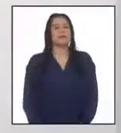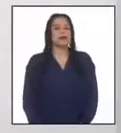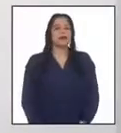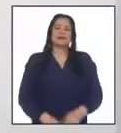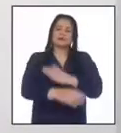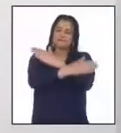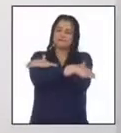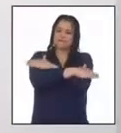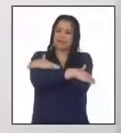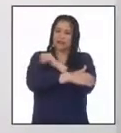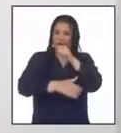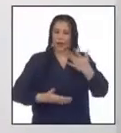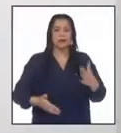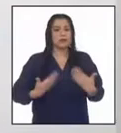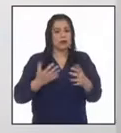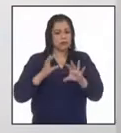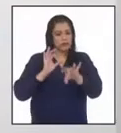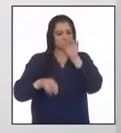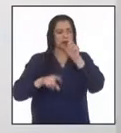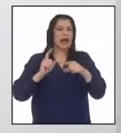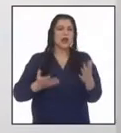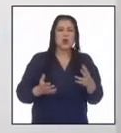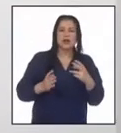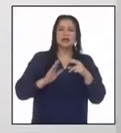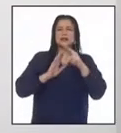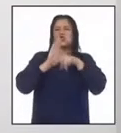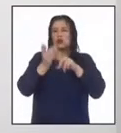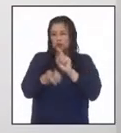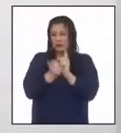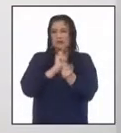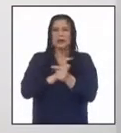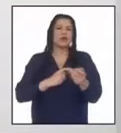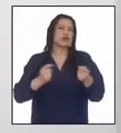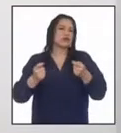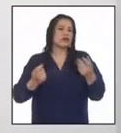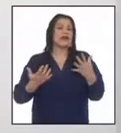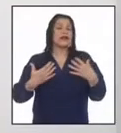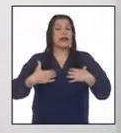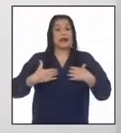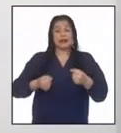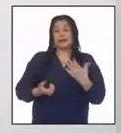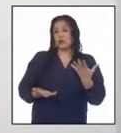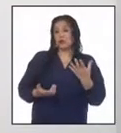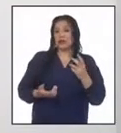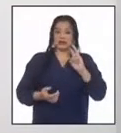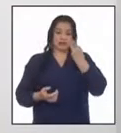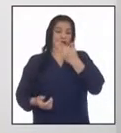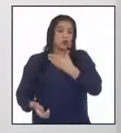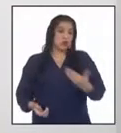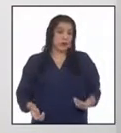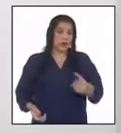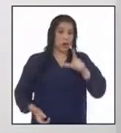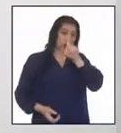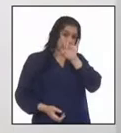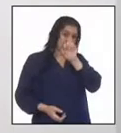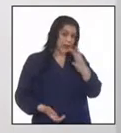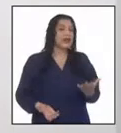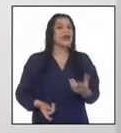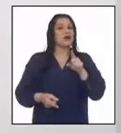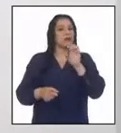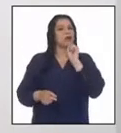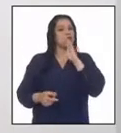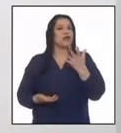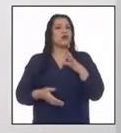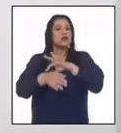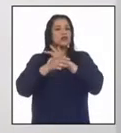Estimado Andy, podemos encontrar algunas reformas en la administración de la salud pública durante el segundo gobierno de Leguía, como lo